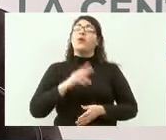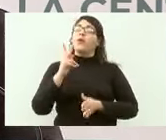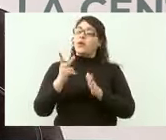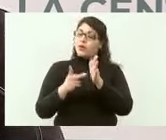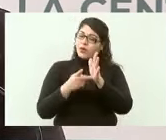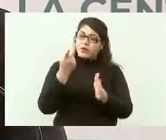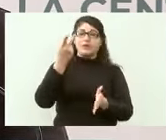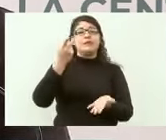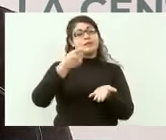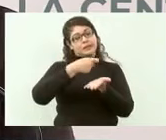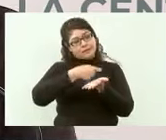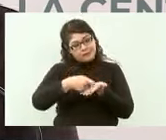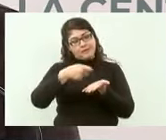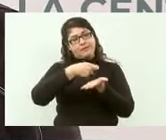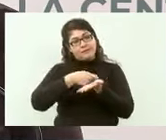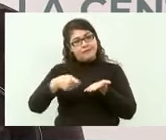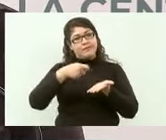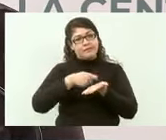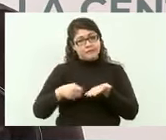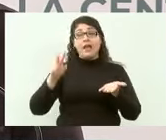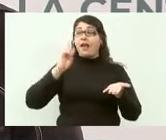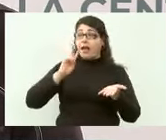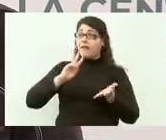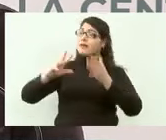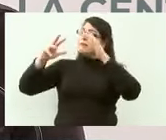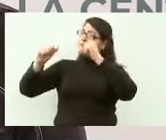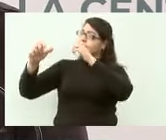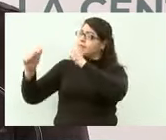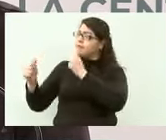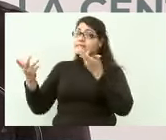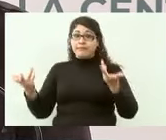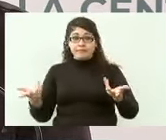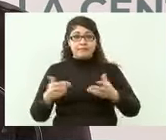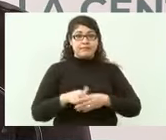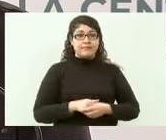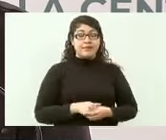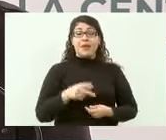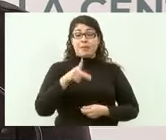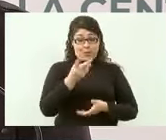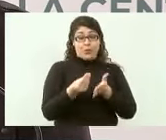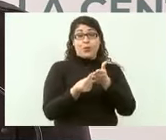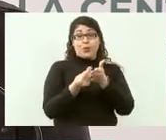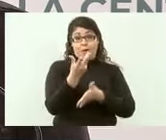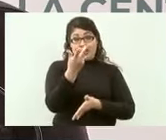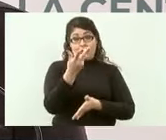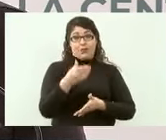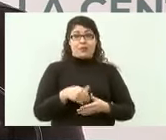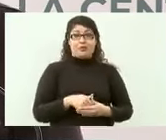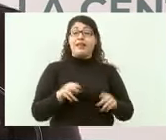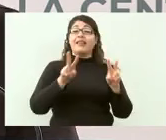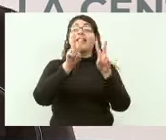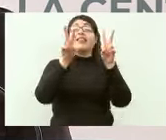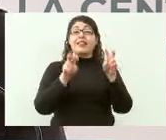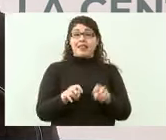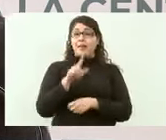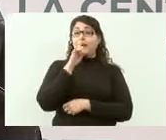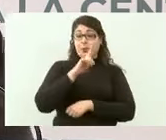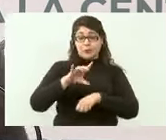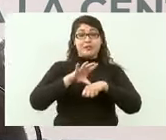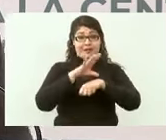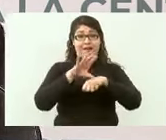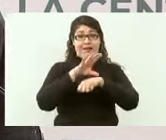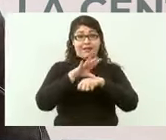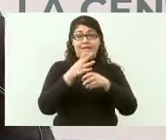las negociaciones. y en el capítulo de energía solo